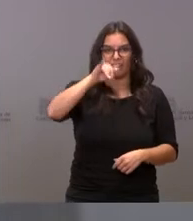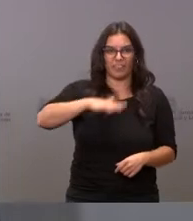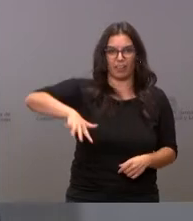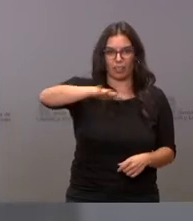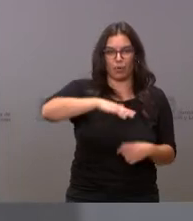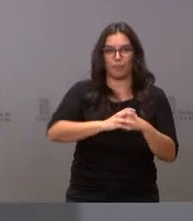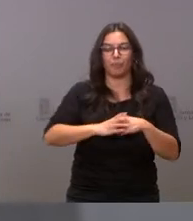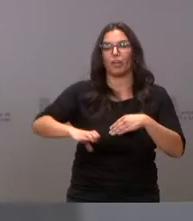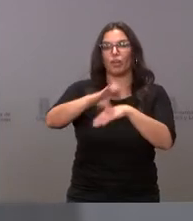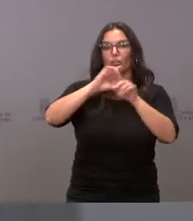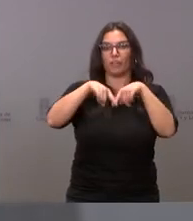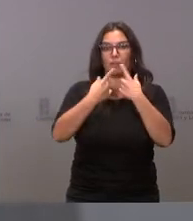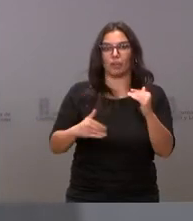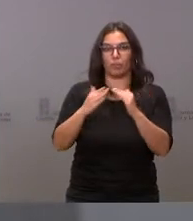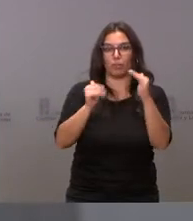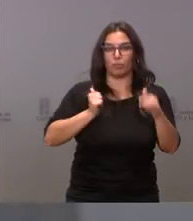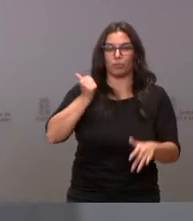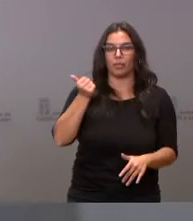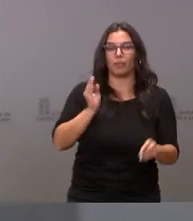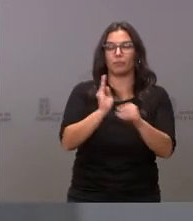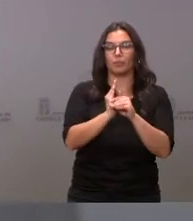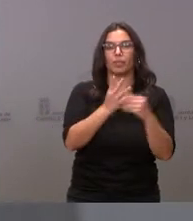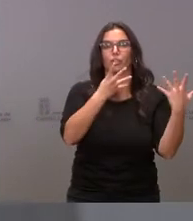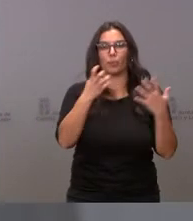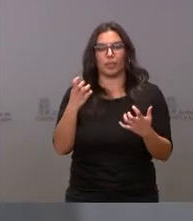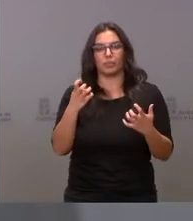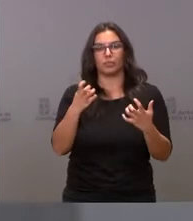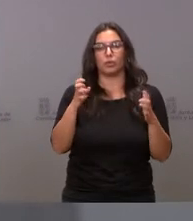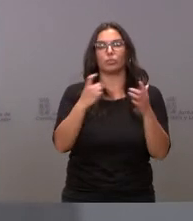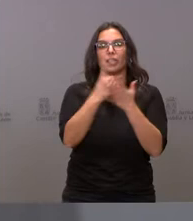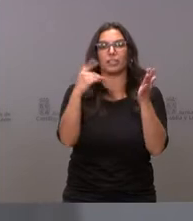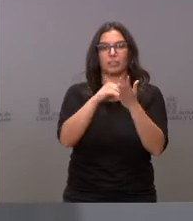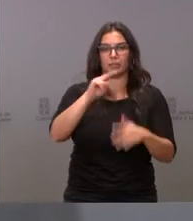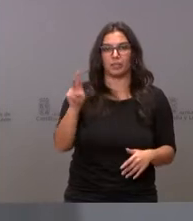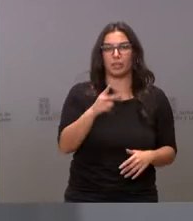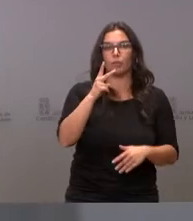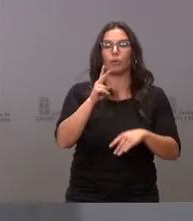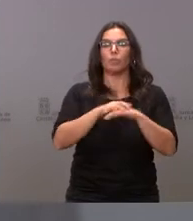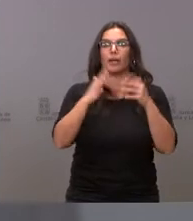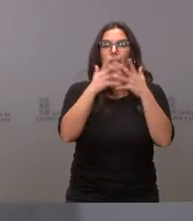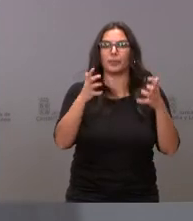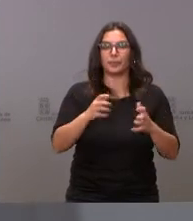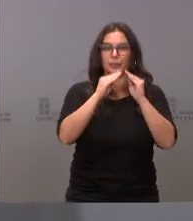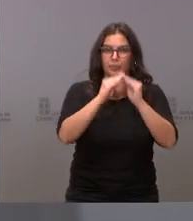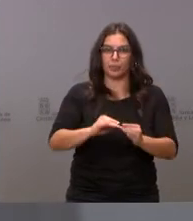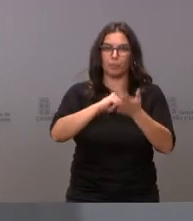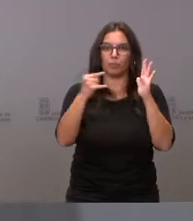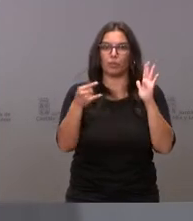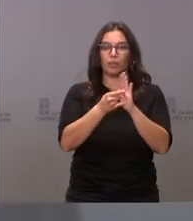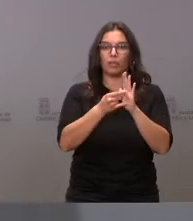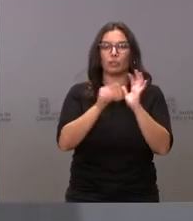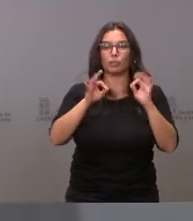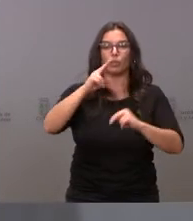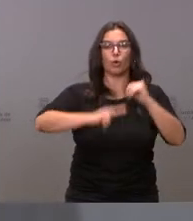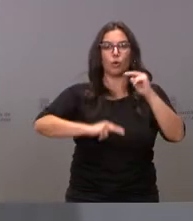La Consejería de Familia e Igualdad de Oportunidades destina más de 916.000 euros en la redacción del proyecto para la